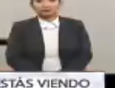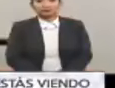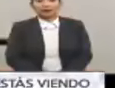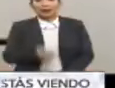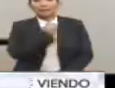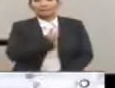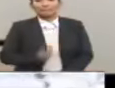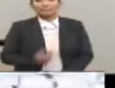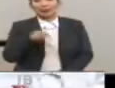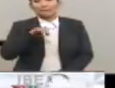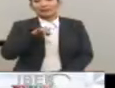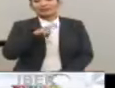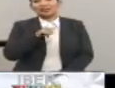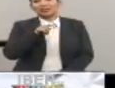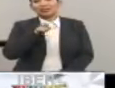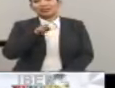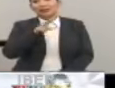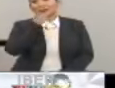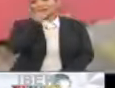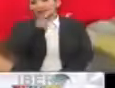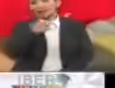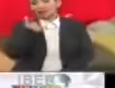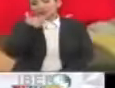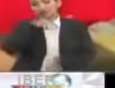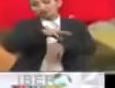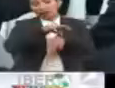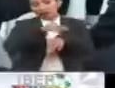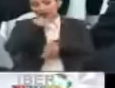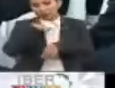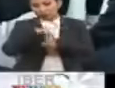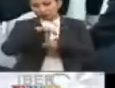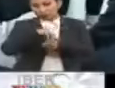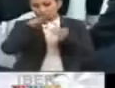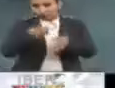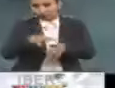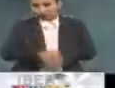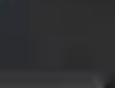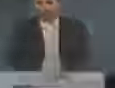El presidente Michel Temer aseguró la fiabilidad de estos comicios.